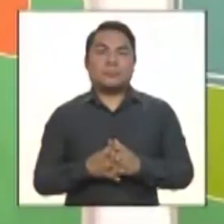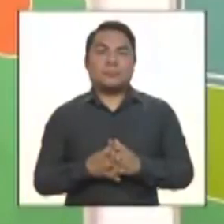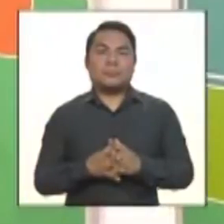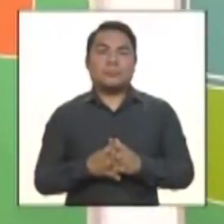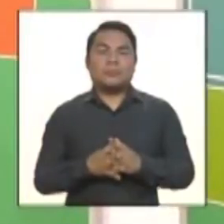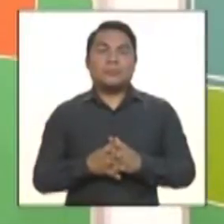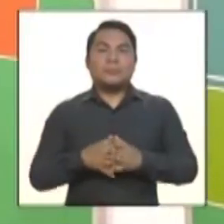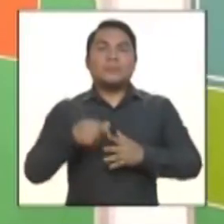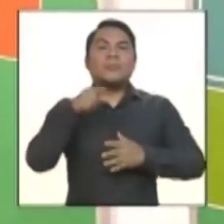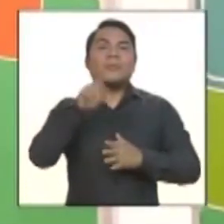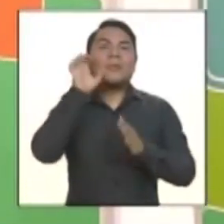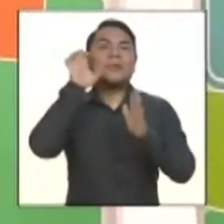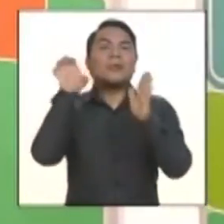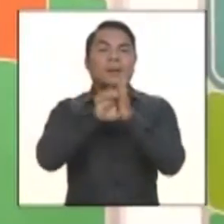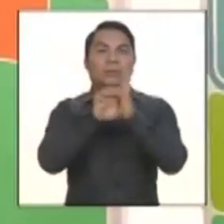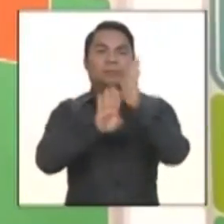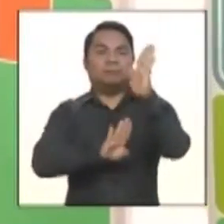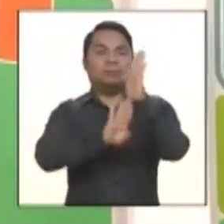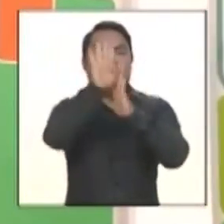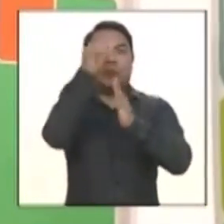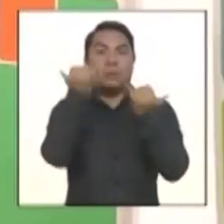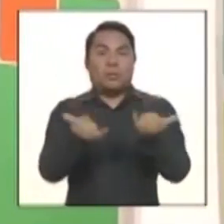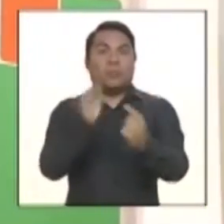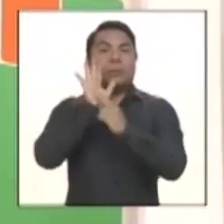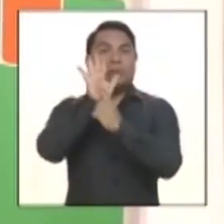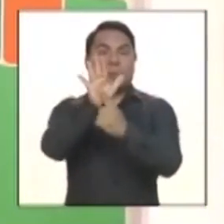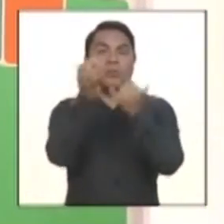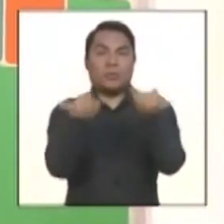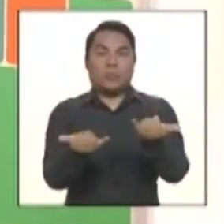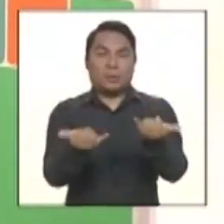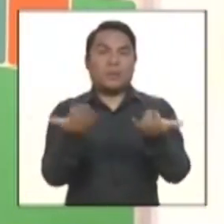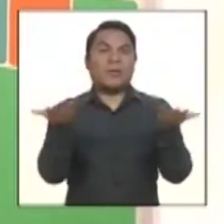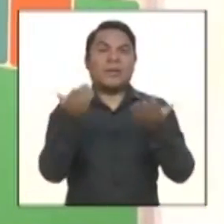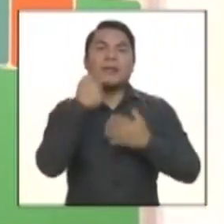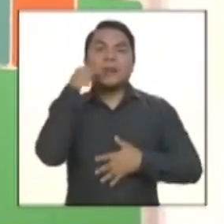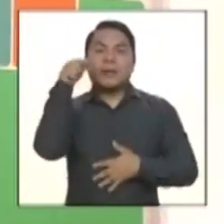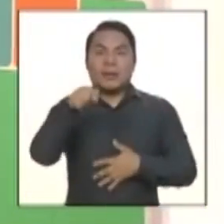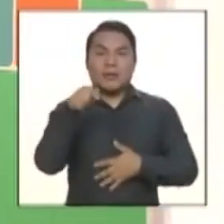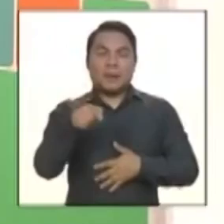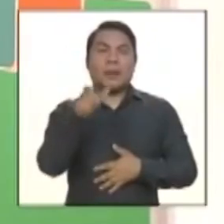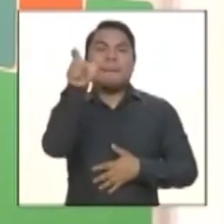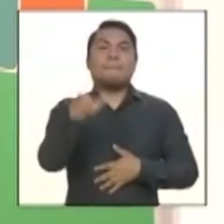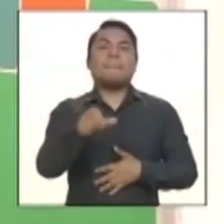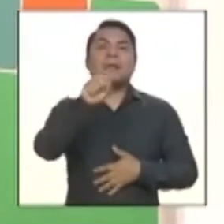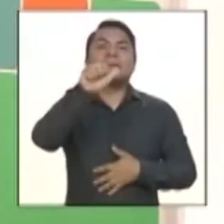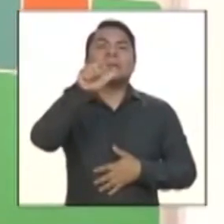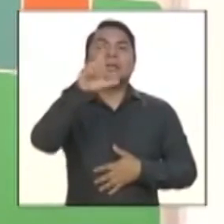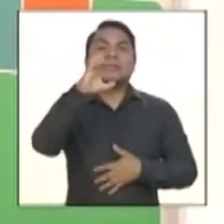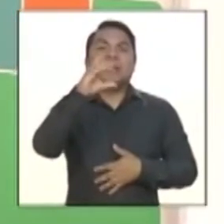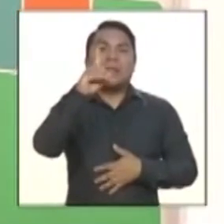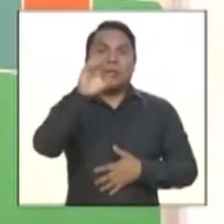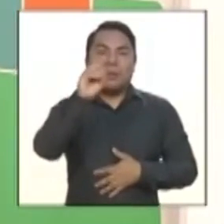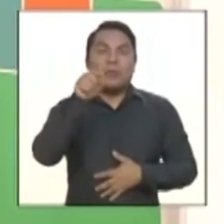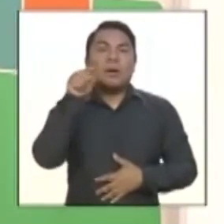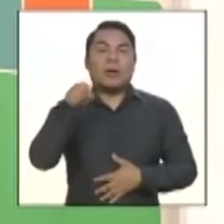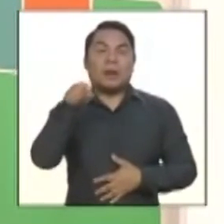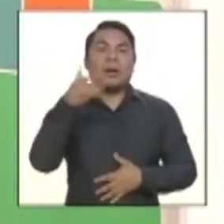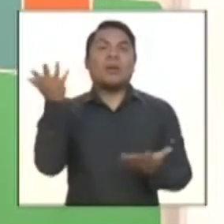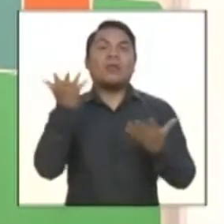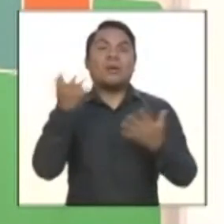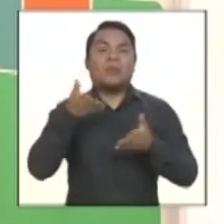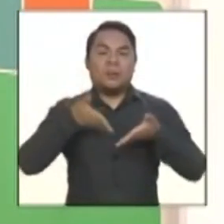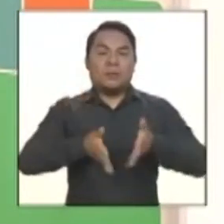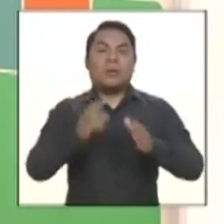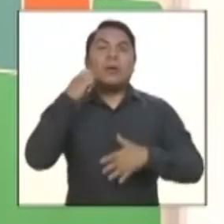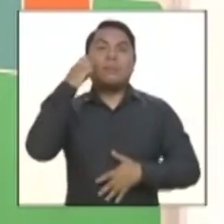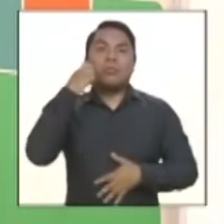El ejemplo de superación que presentaremos el día de hoy es de Estanislao Salcedo Linares. Él es natural de Puno,